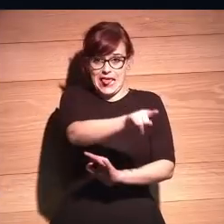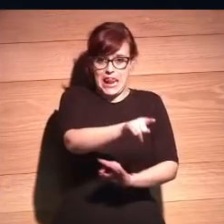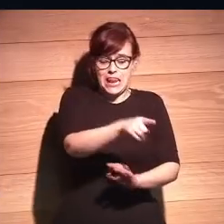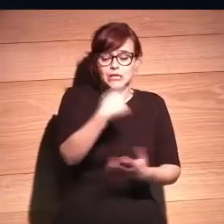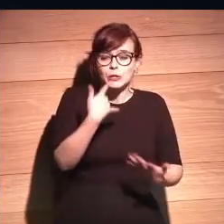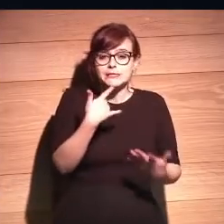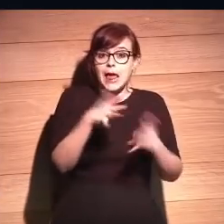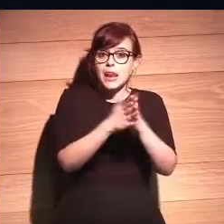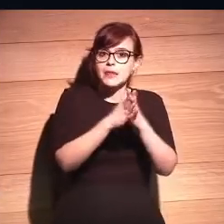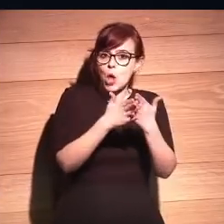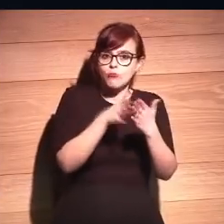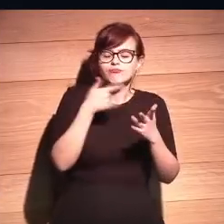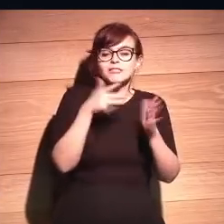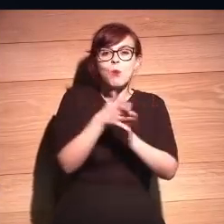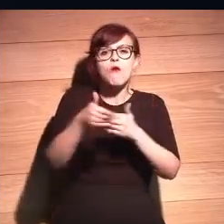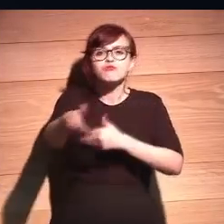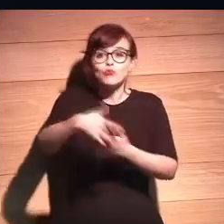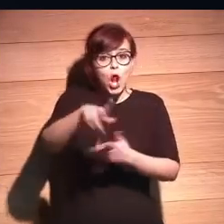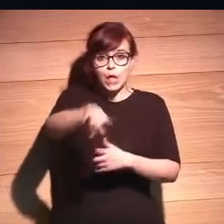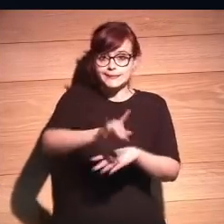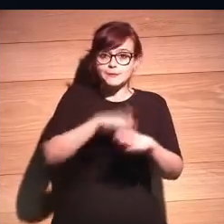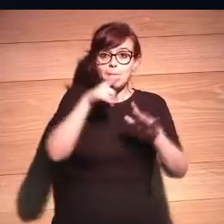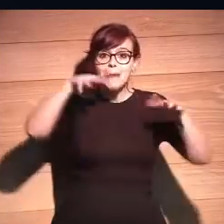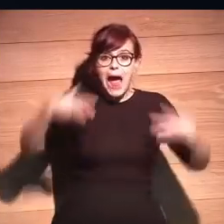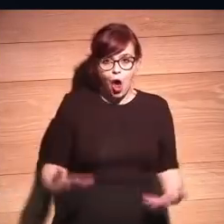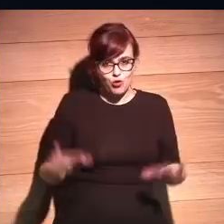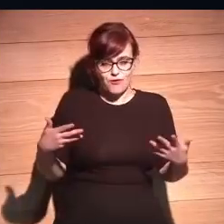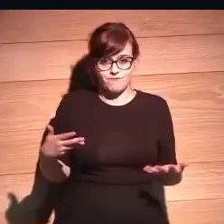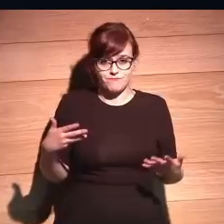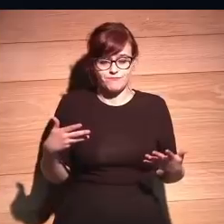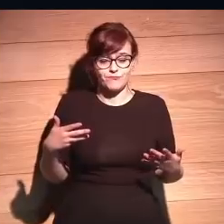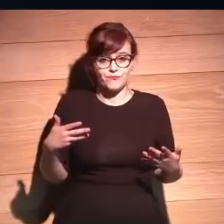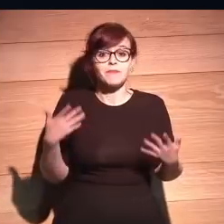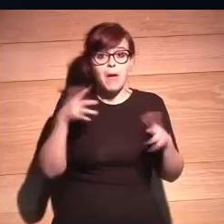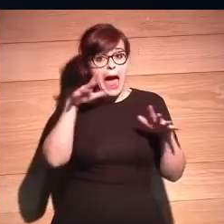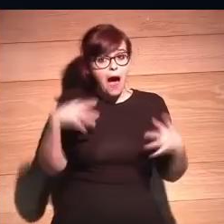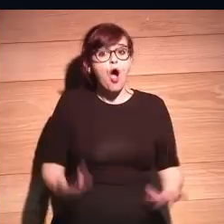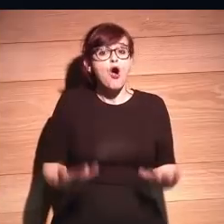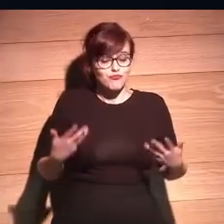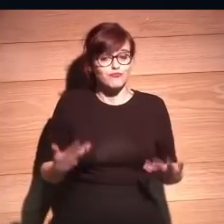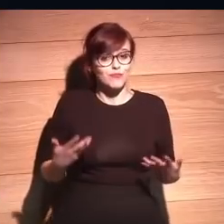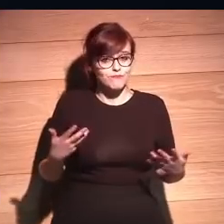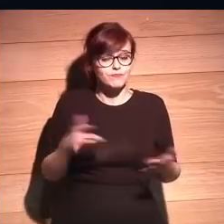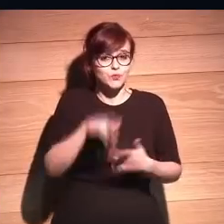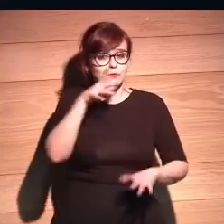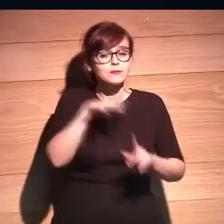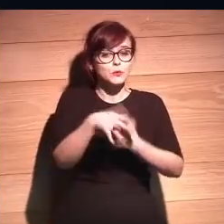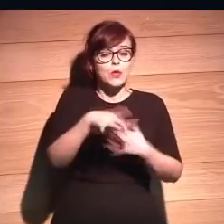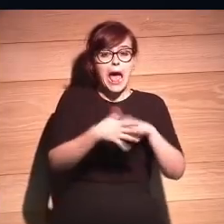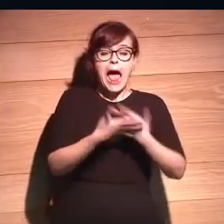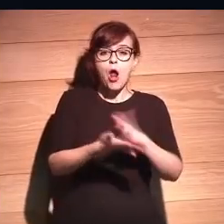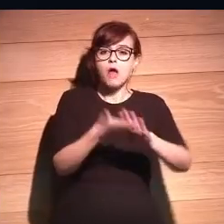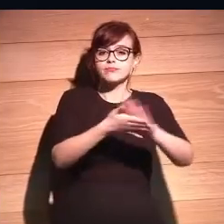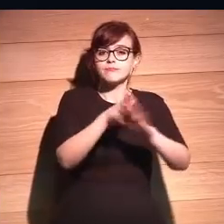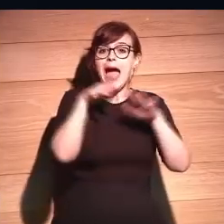esas aplicaciones de toma de decisiones son presentes. Es presente. Entonces, creo que sería muy interesante que